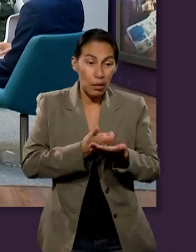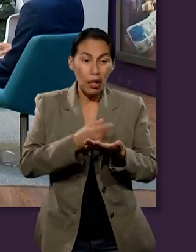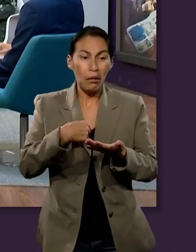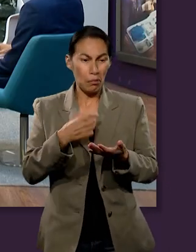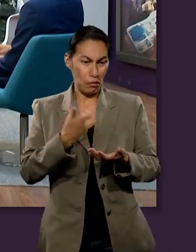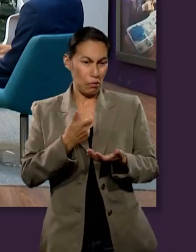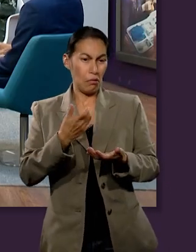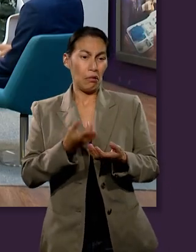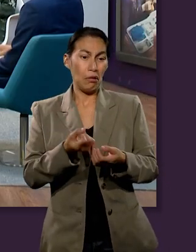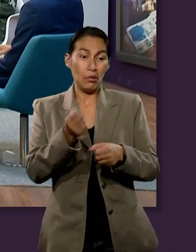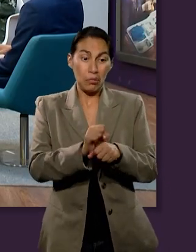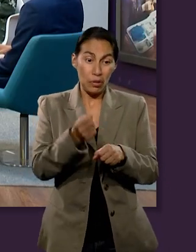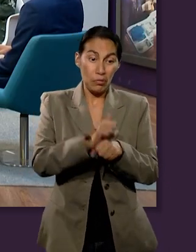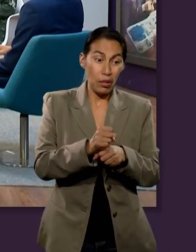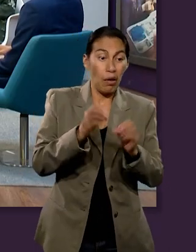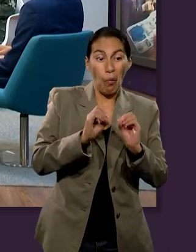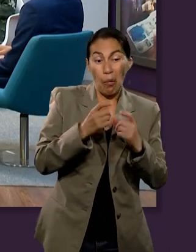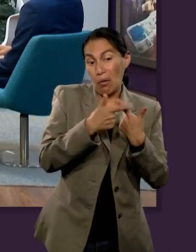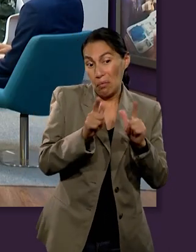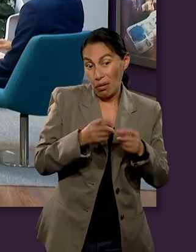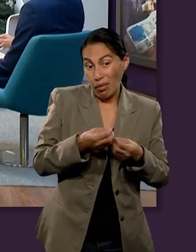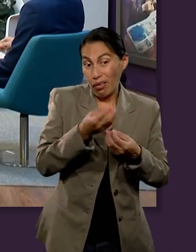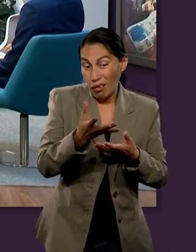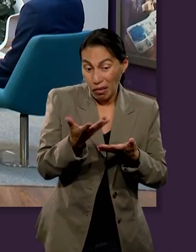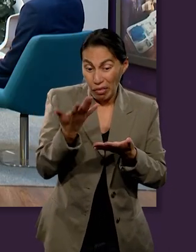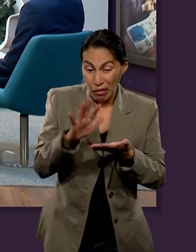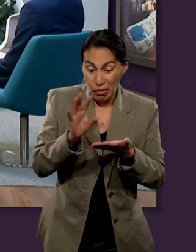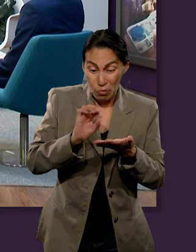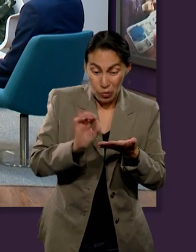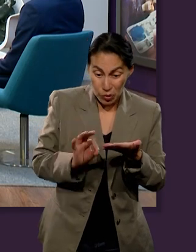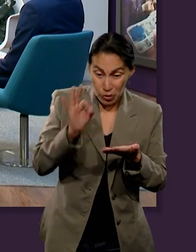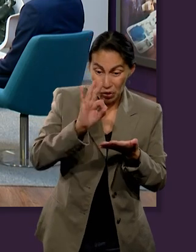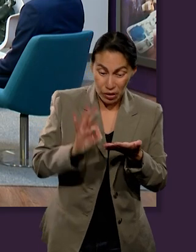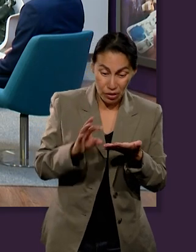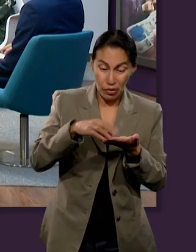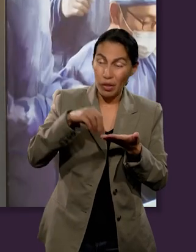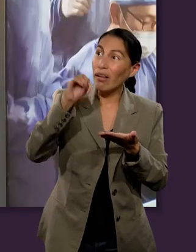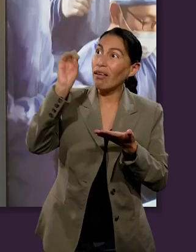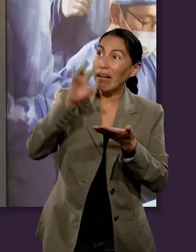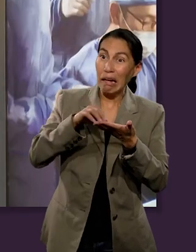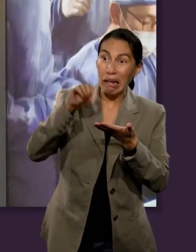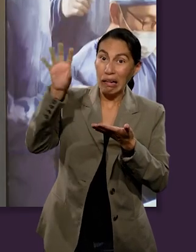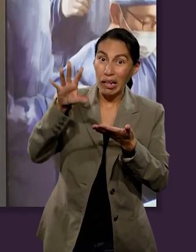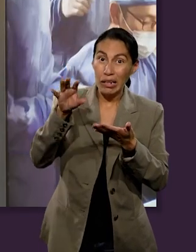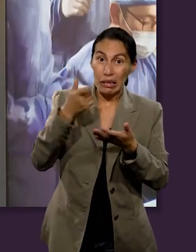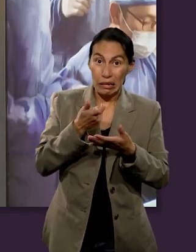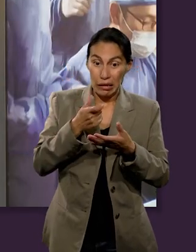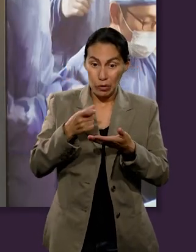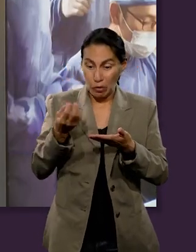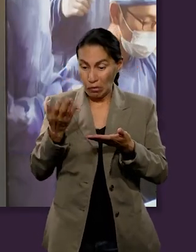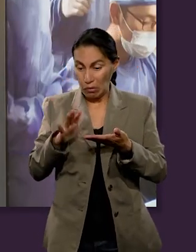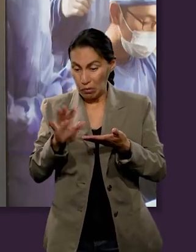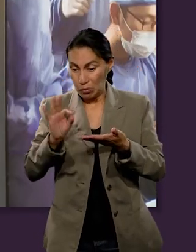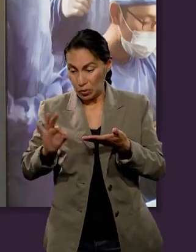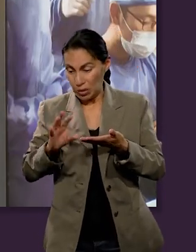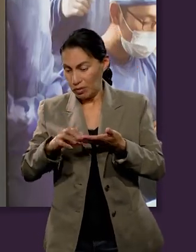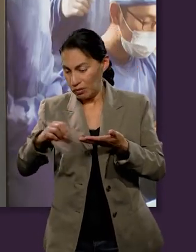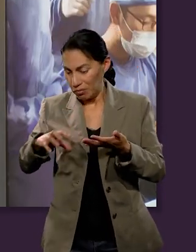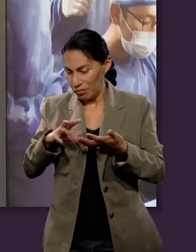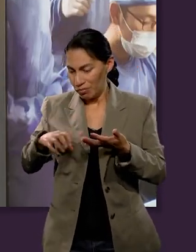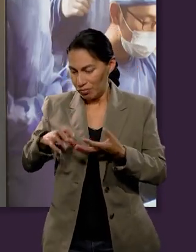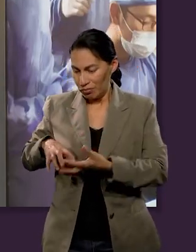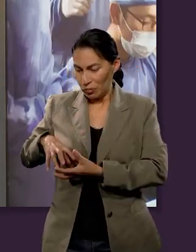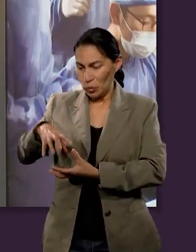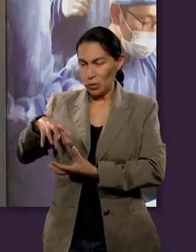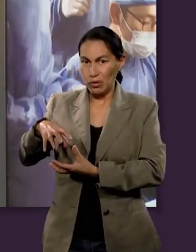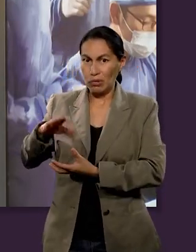cada vez que nos llega un poquito de dinero, eso 10%. Porque pues incrementa la cantidad y a veces nos